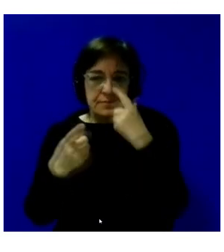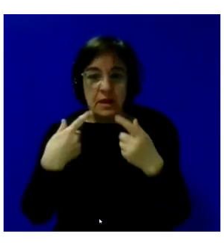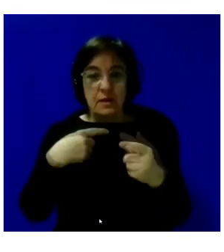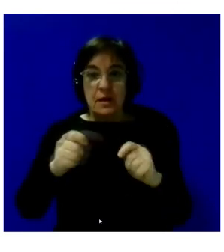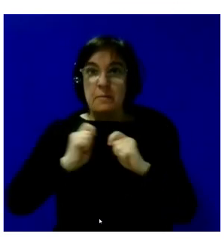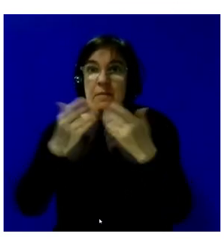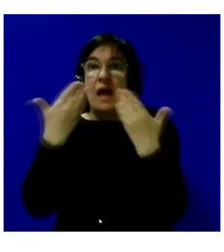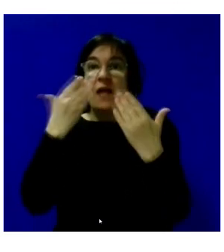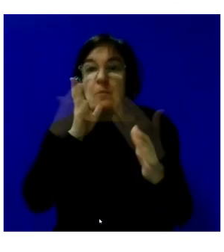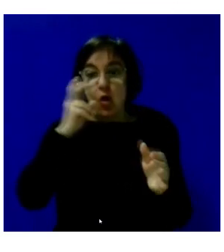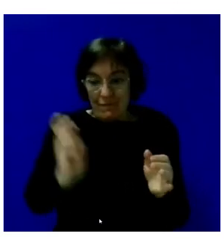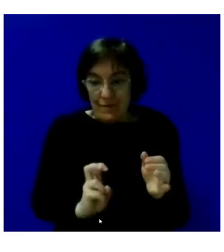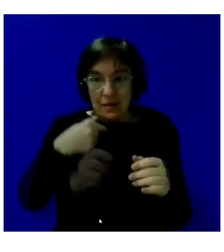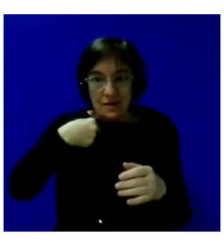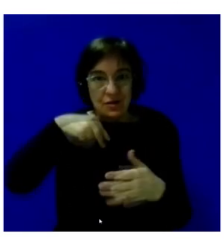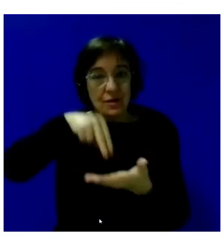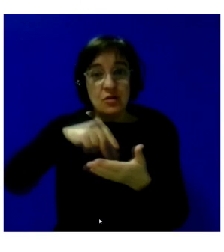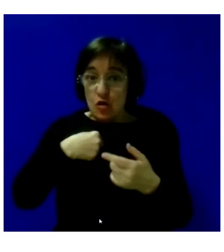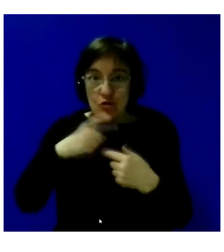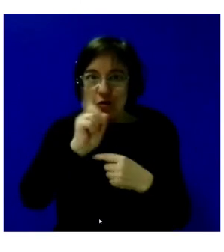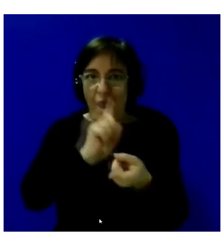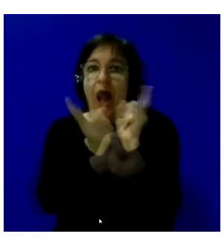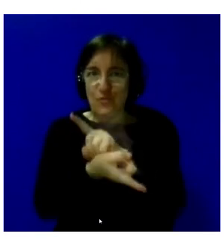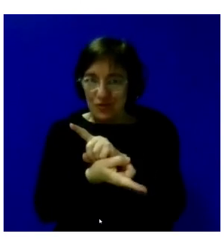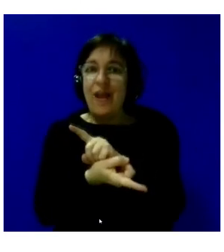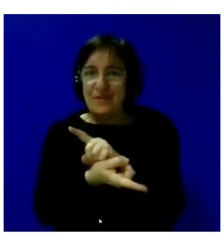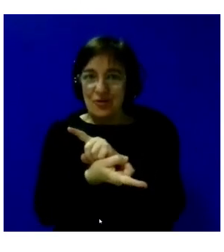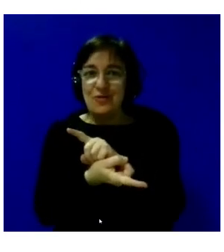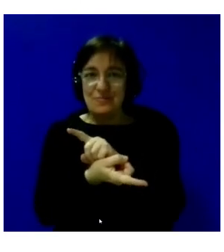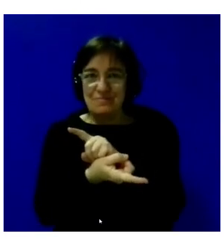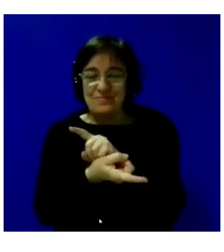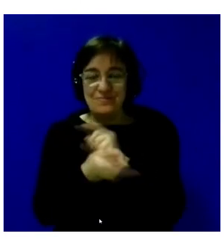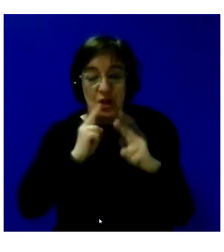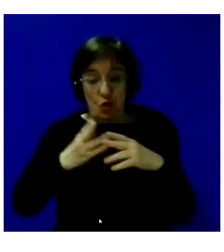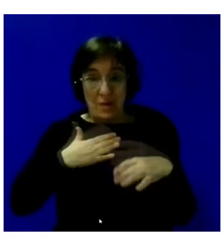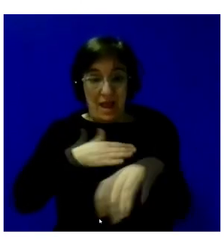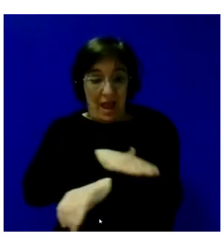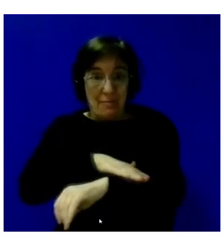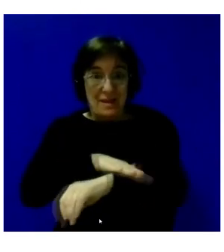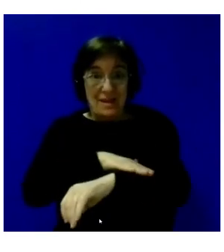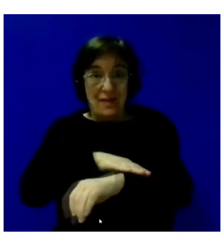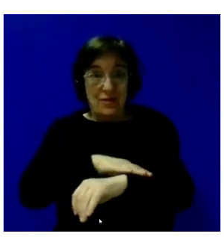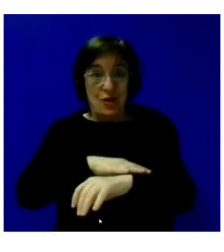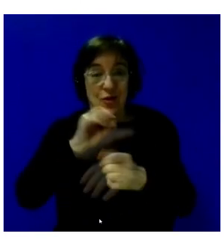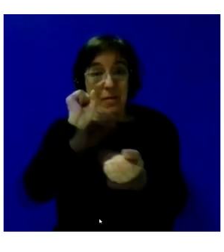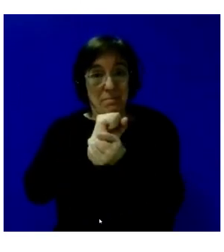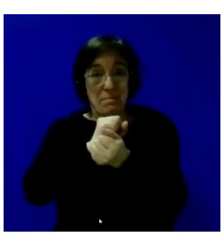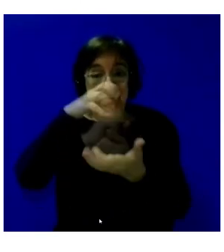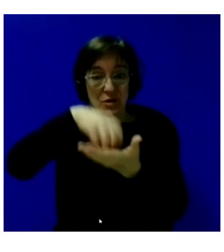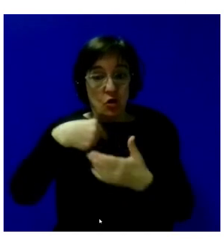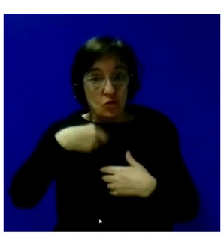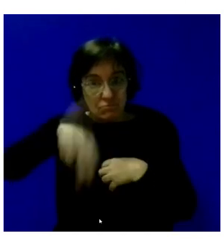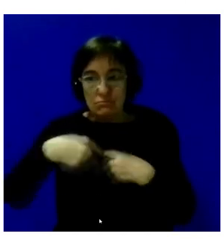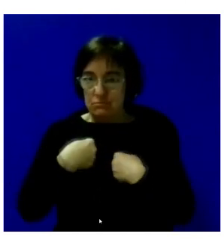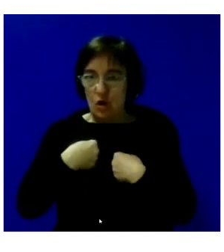gracias por estar aquí, realmente el que debe dar las gracias en nombre de la Administración Penitenciaria soy yo y lo hago y os